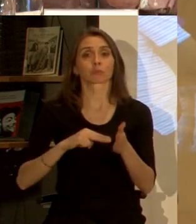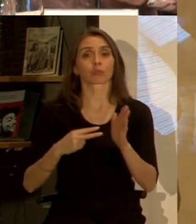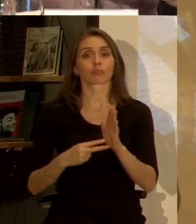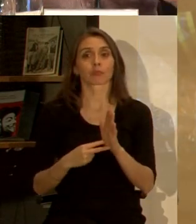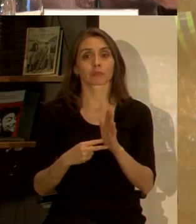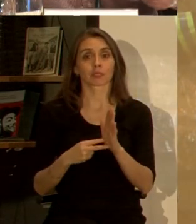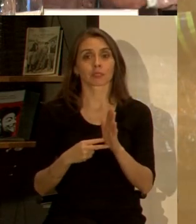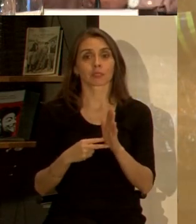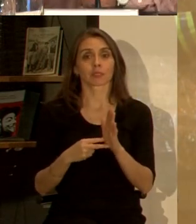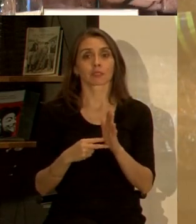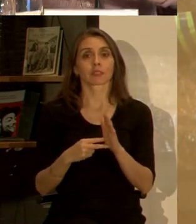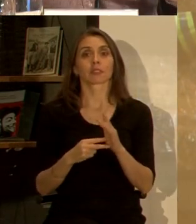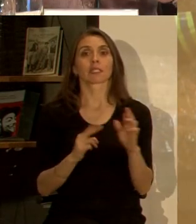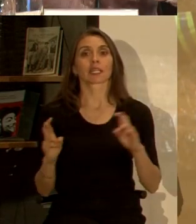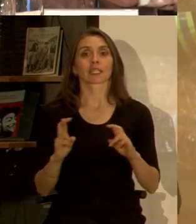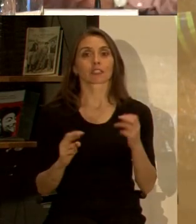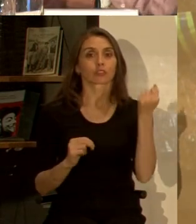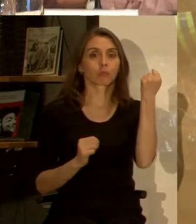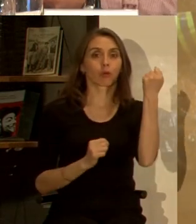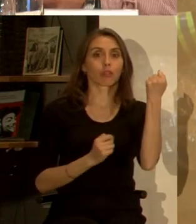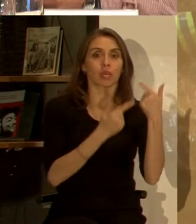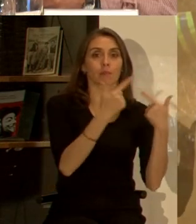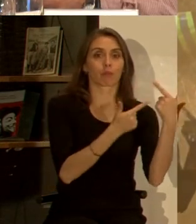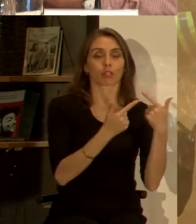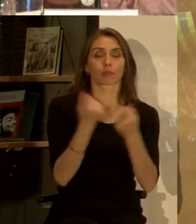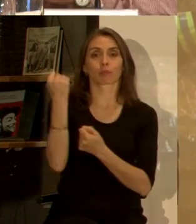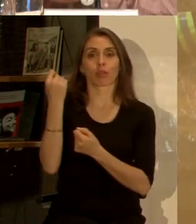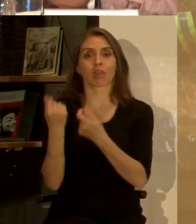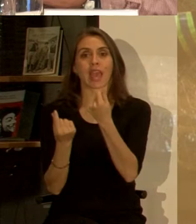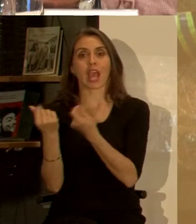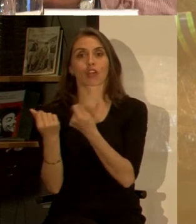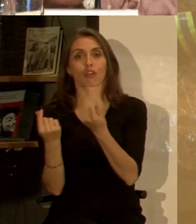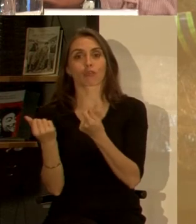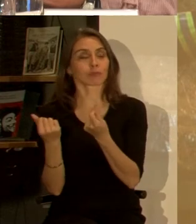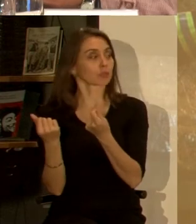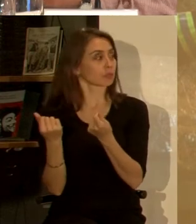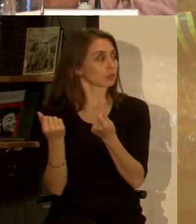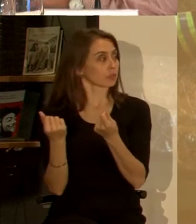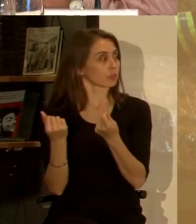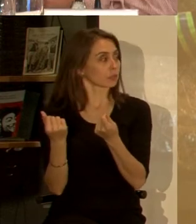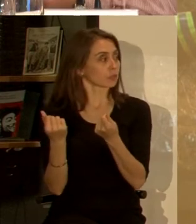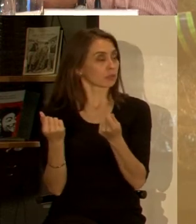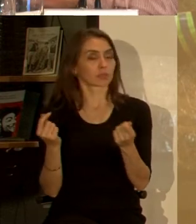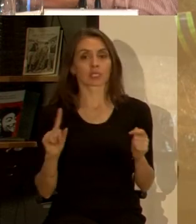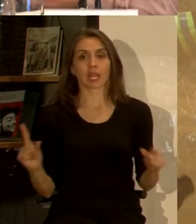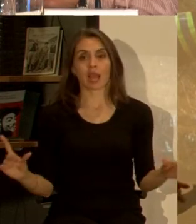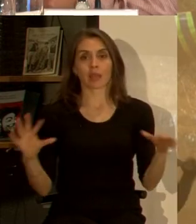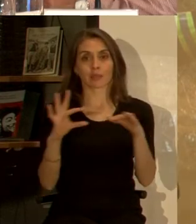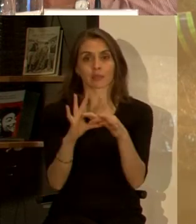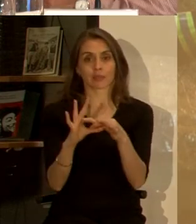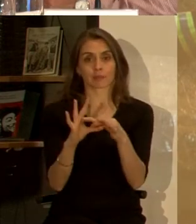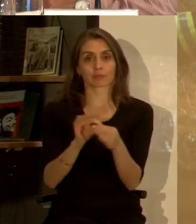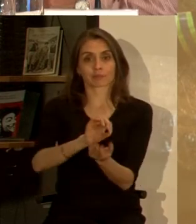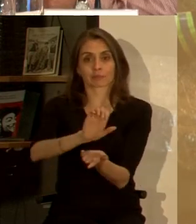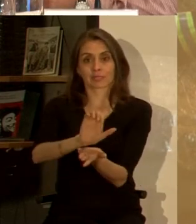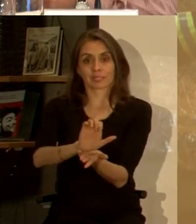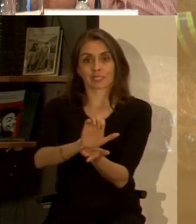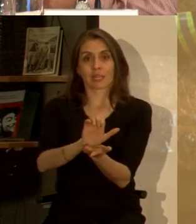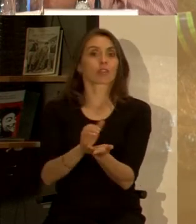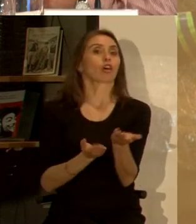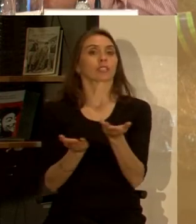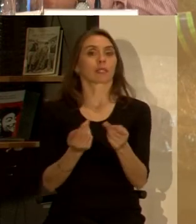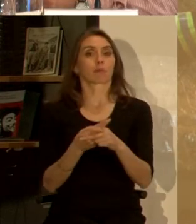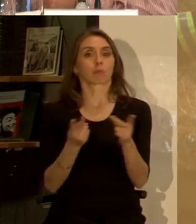diferencia o esa relación entre el poder político y el poder económico está totalmente no vinculada vemos que el Estado los servicios